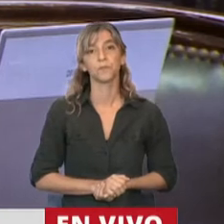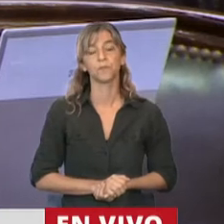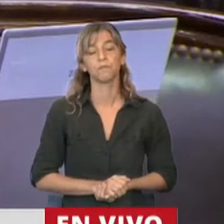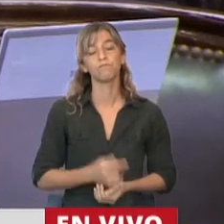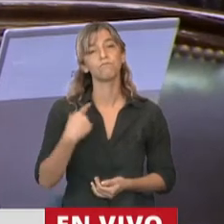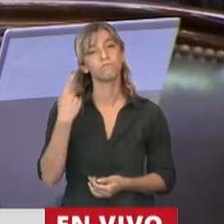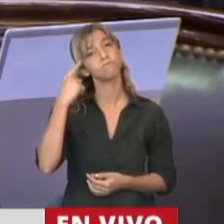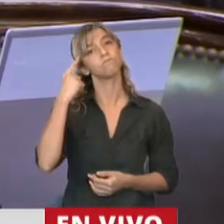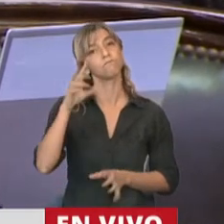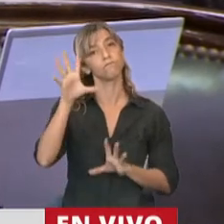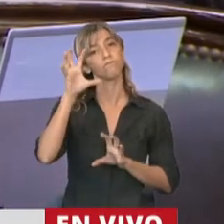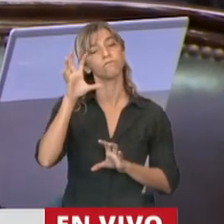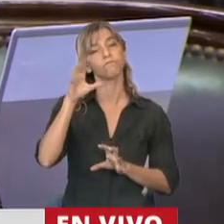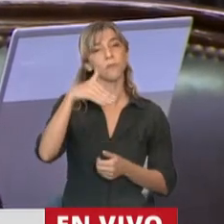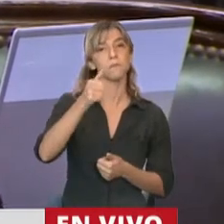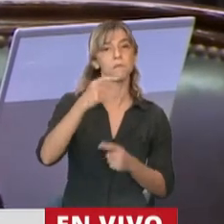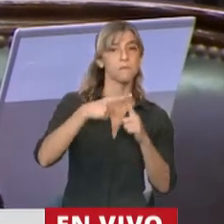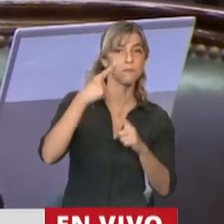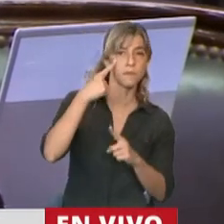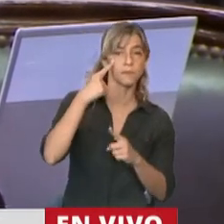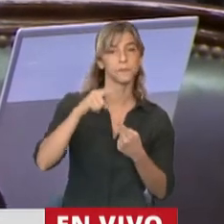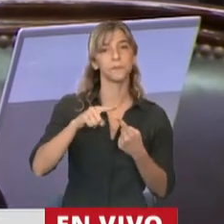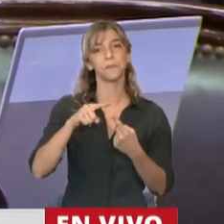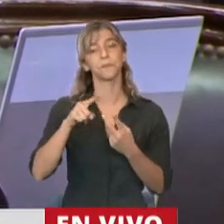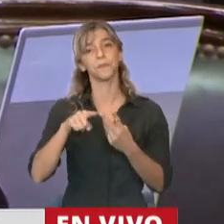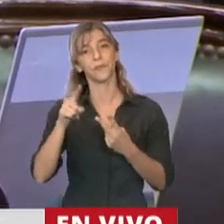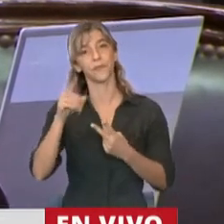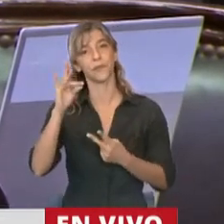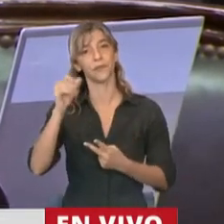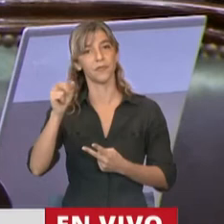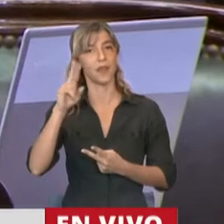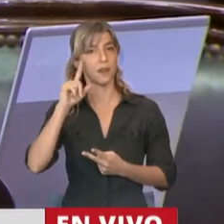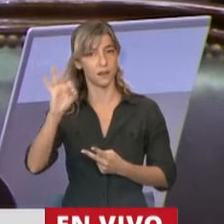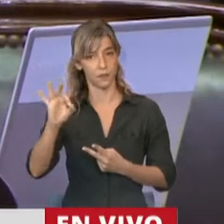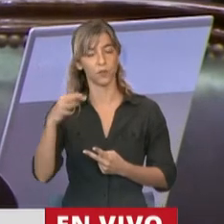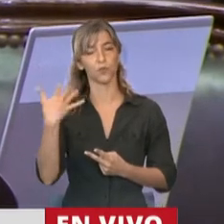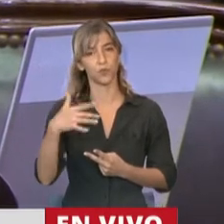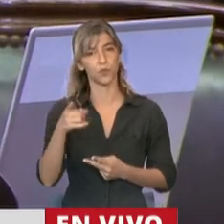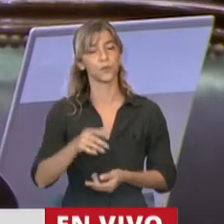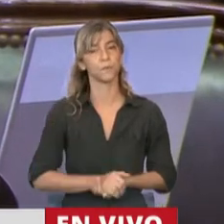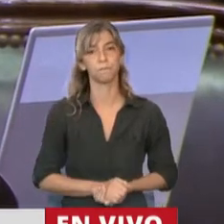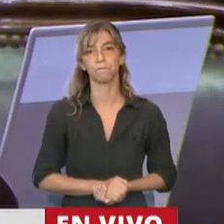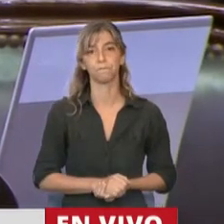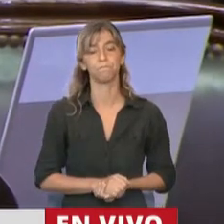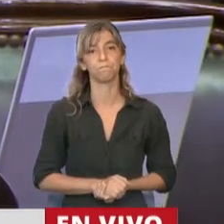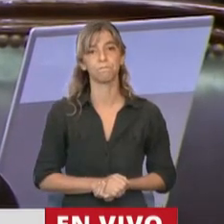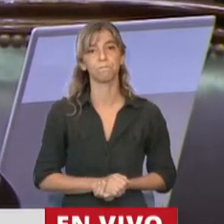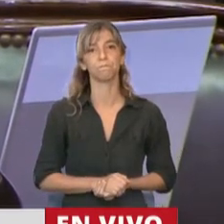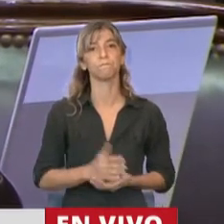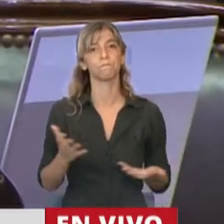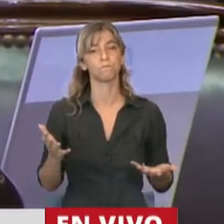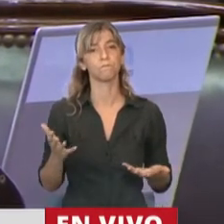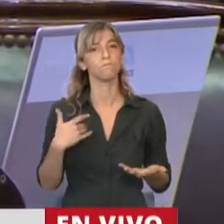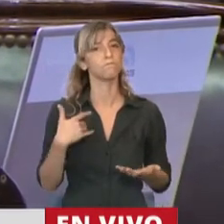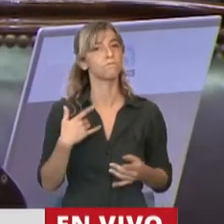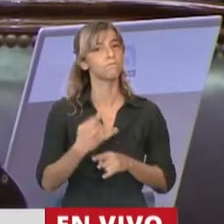Maxi y a Darío. Me parece que el asesinato de Maximiliano Costecchi